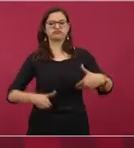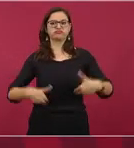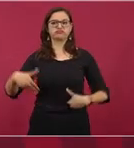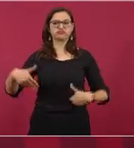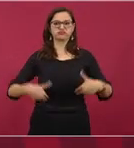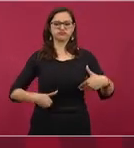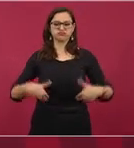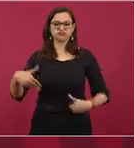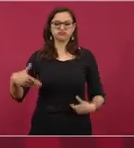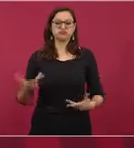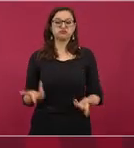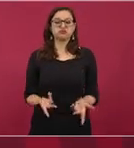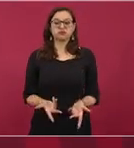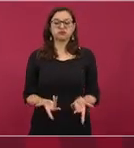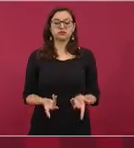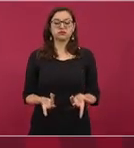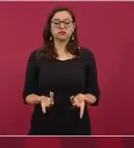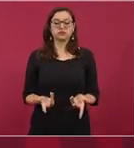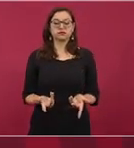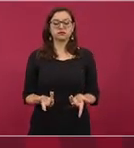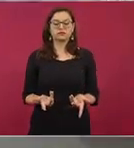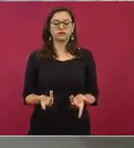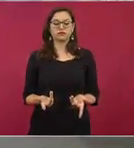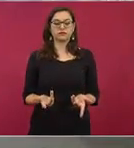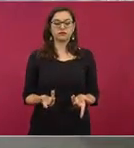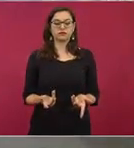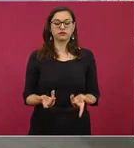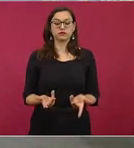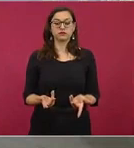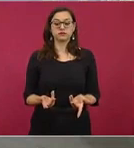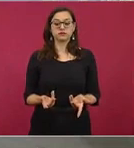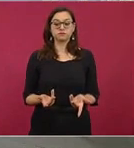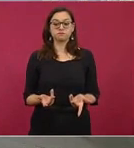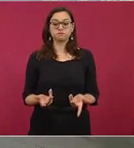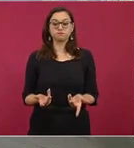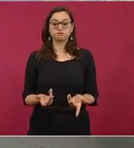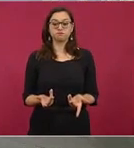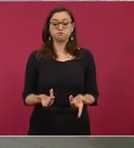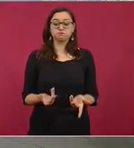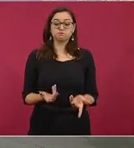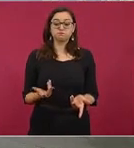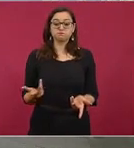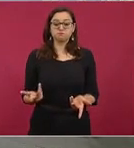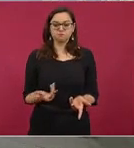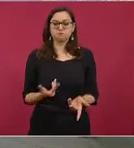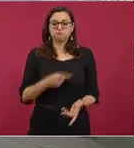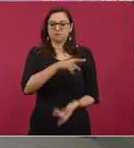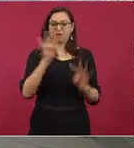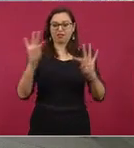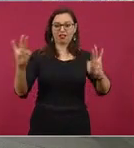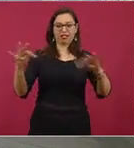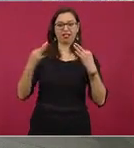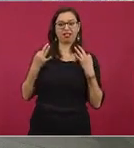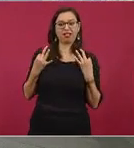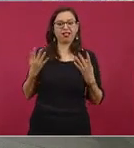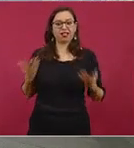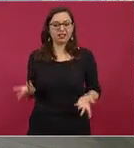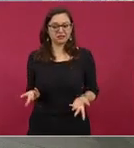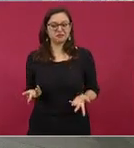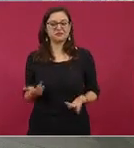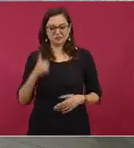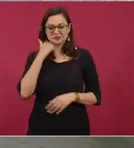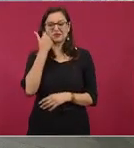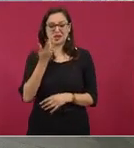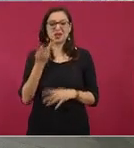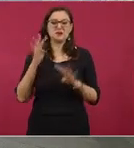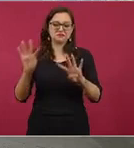por fama, porque